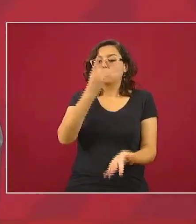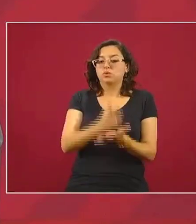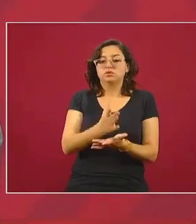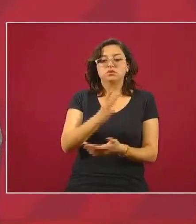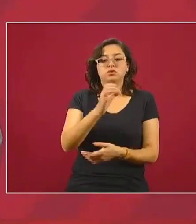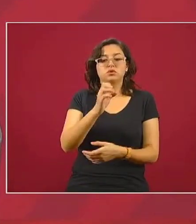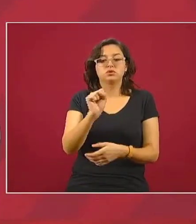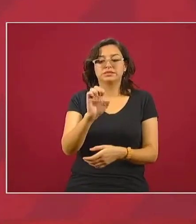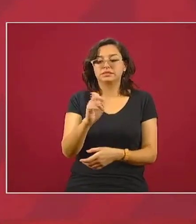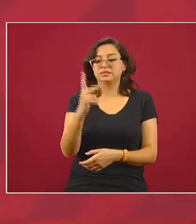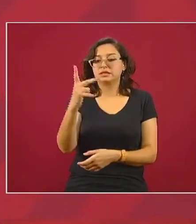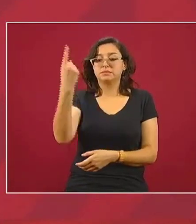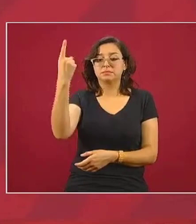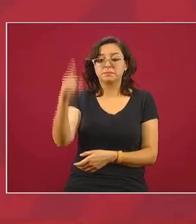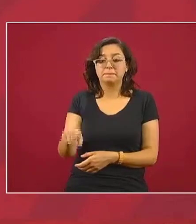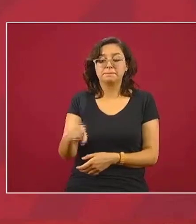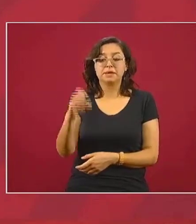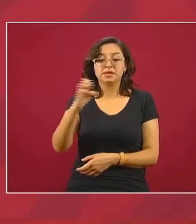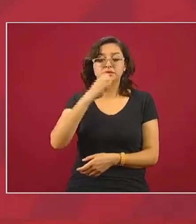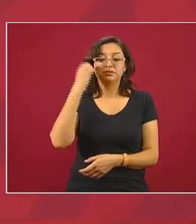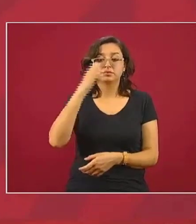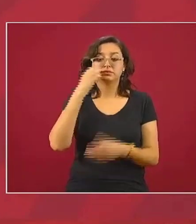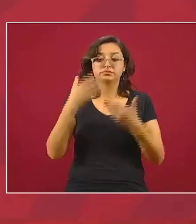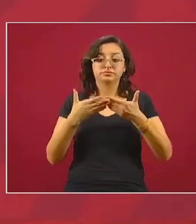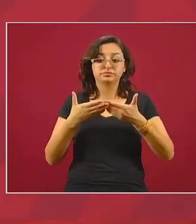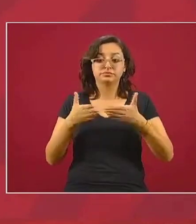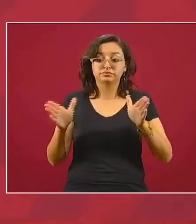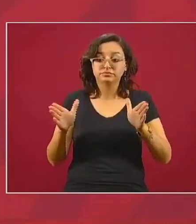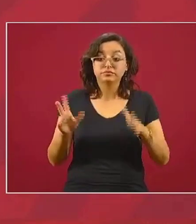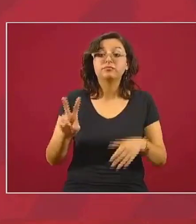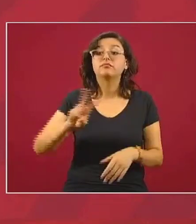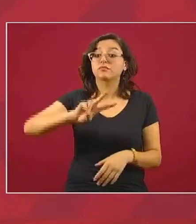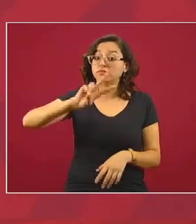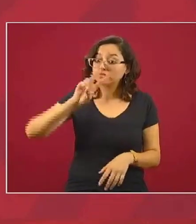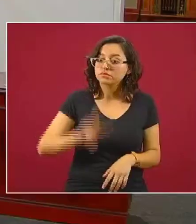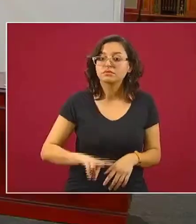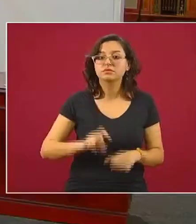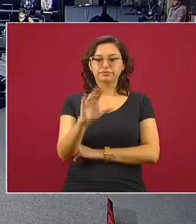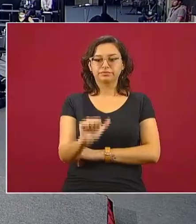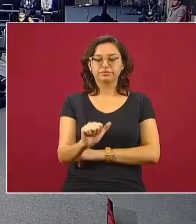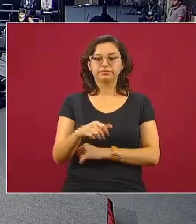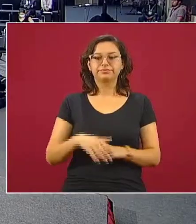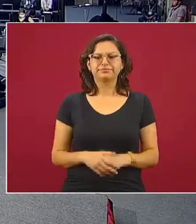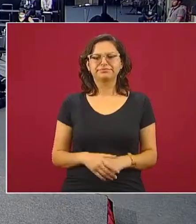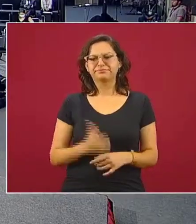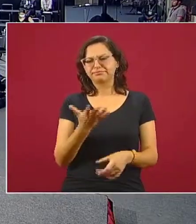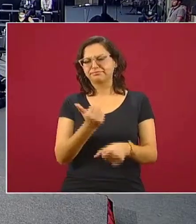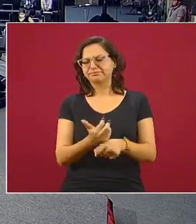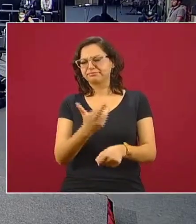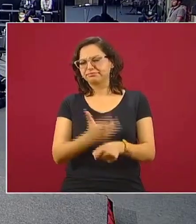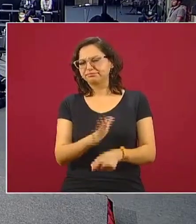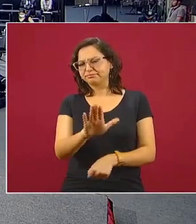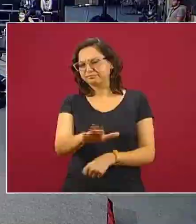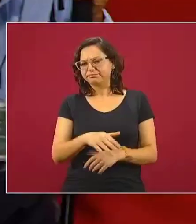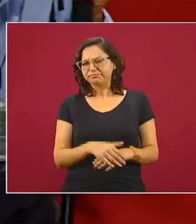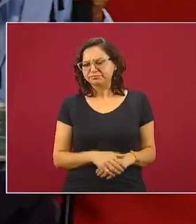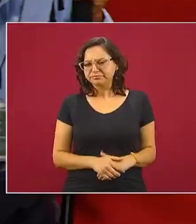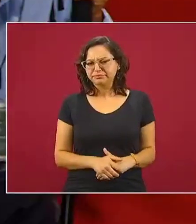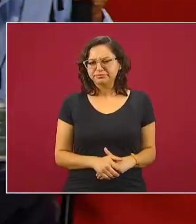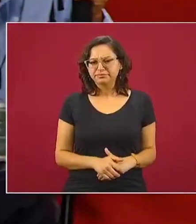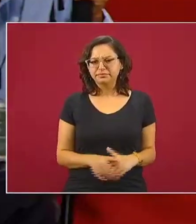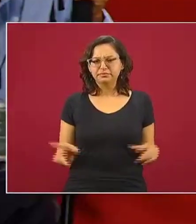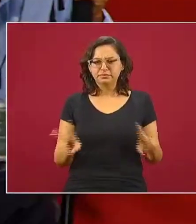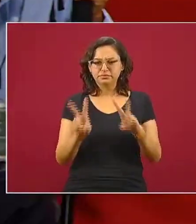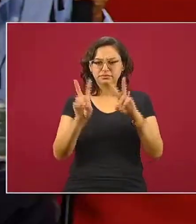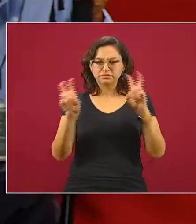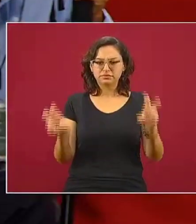Pública es que las escuelas sólo se abrirán cuando sea seguro abrirlas Secretario preguntarle qué va a pasar